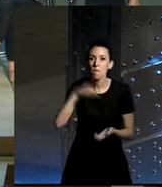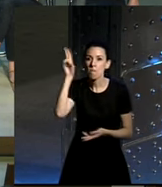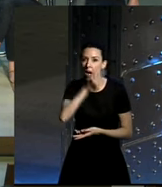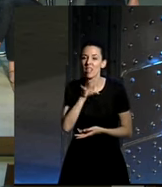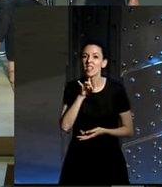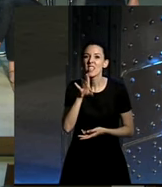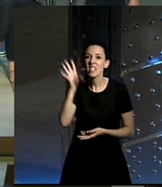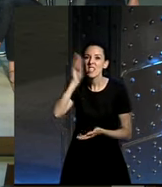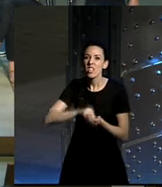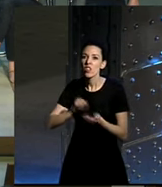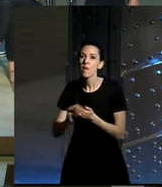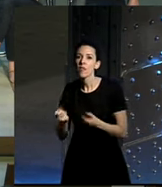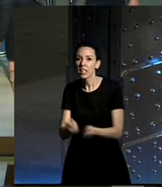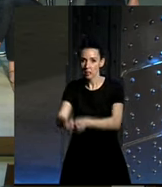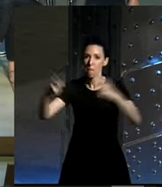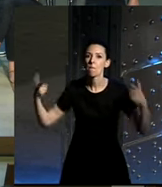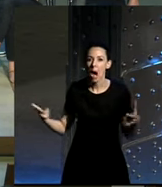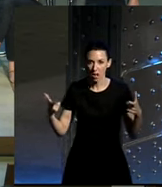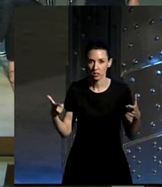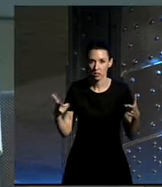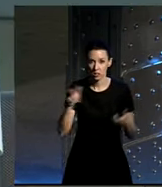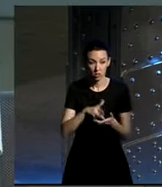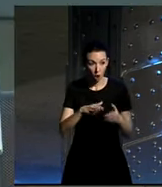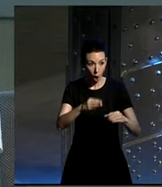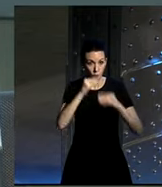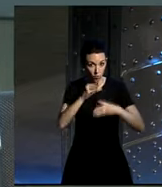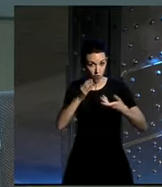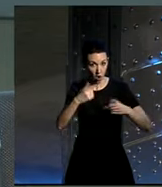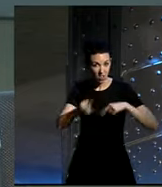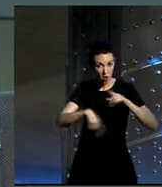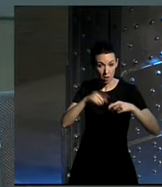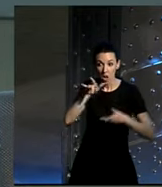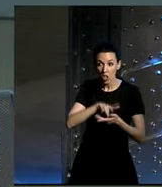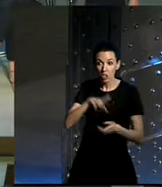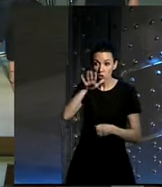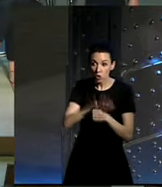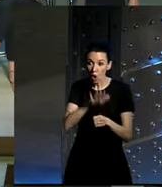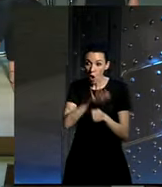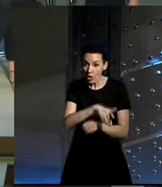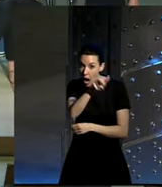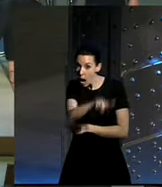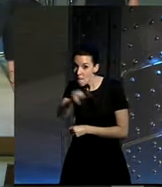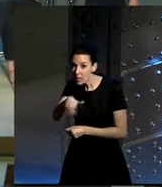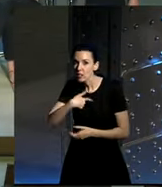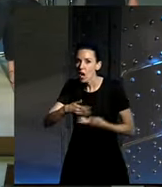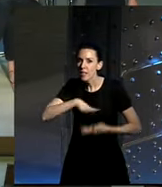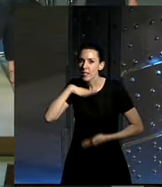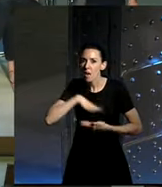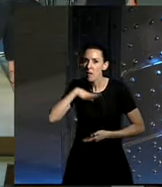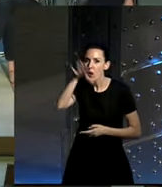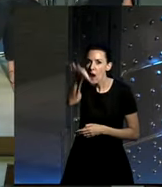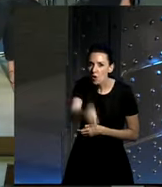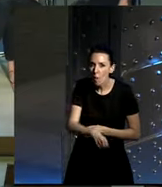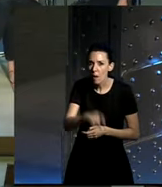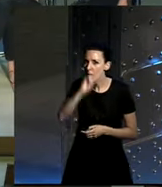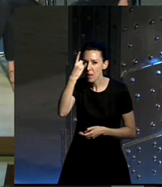15 veces más bicicletas de las que hay aquí yo también es un bocata de calamares de los marcianos cuando tengan su primera capacidad para comprar su